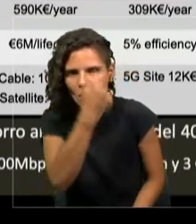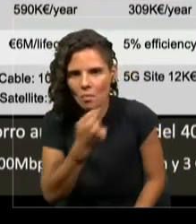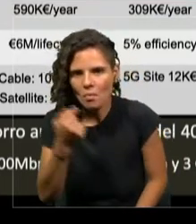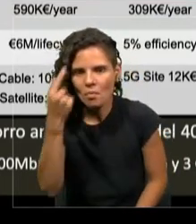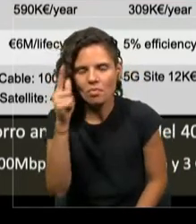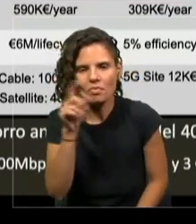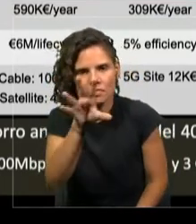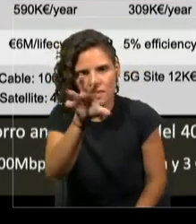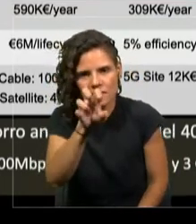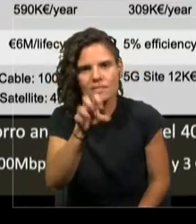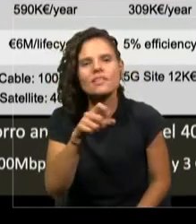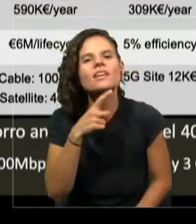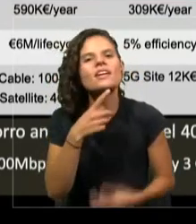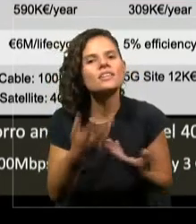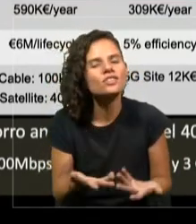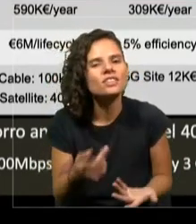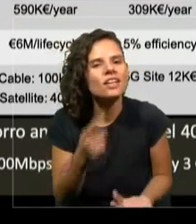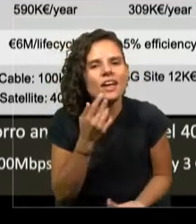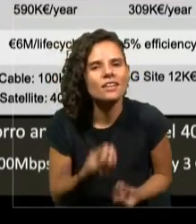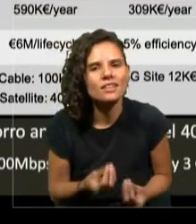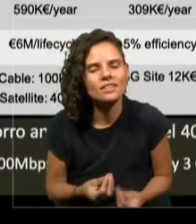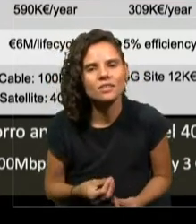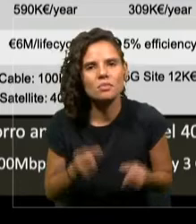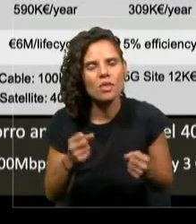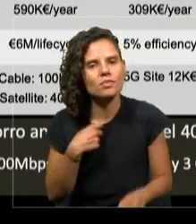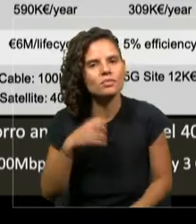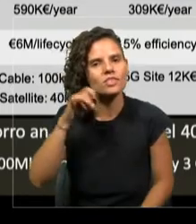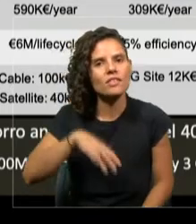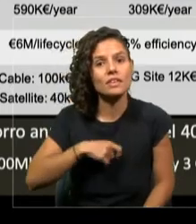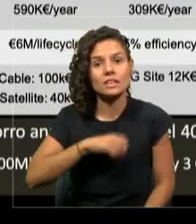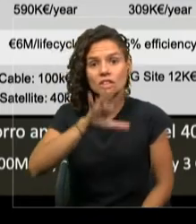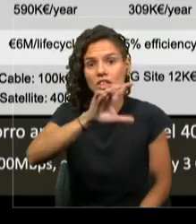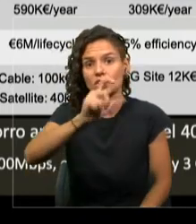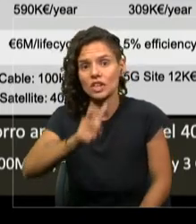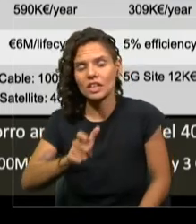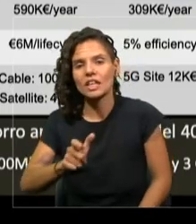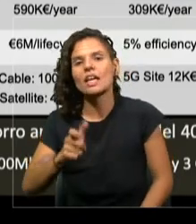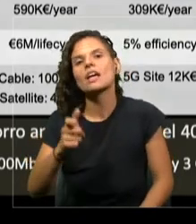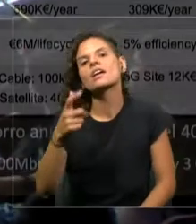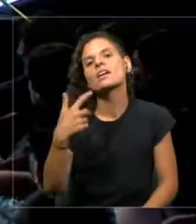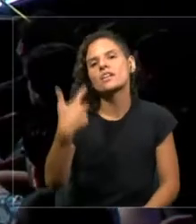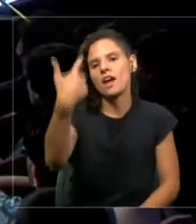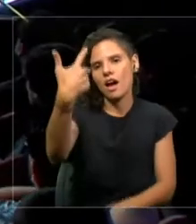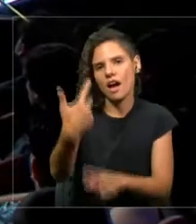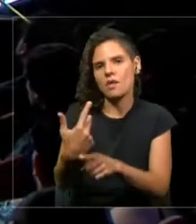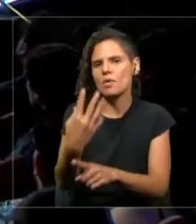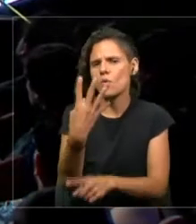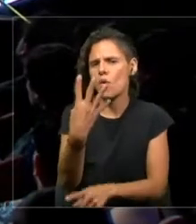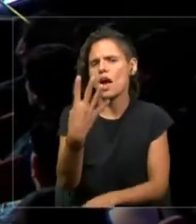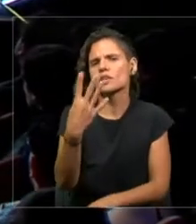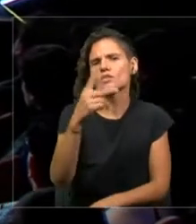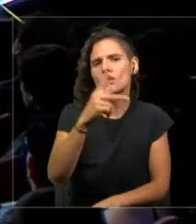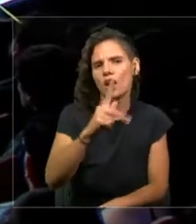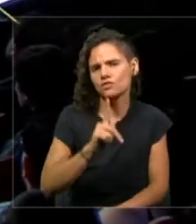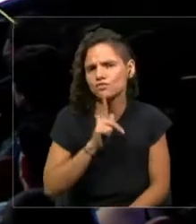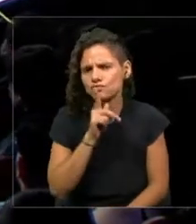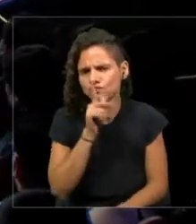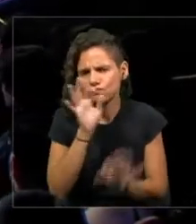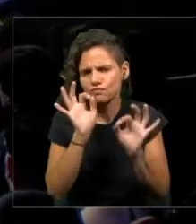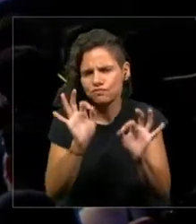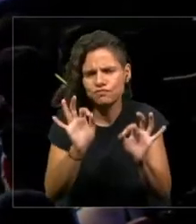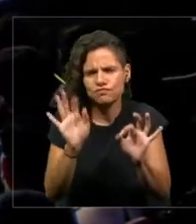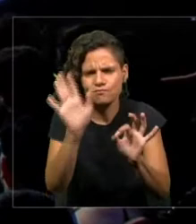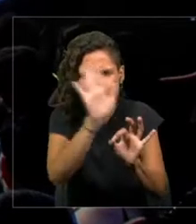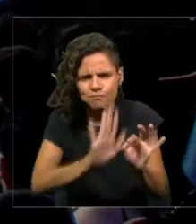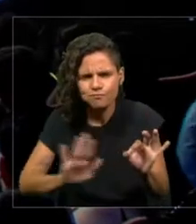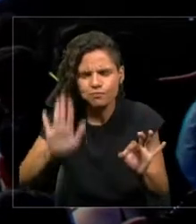esto podemos identificar con 5G y cámaras 4K los peces que están listos para ser procesados